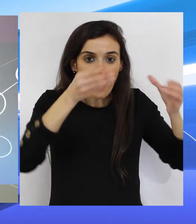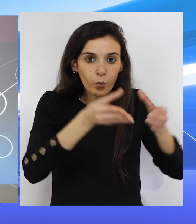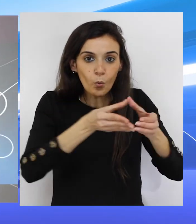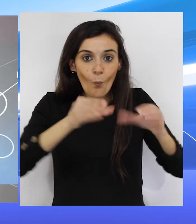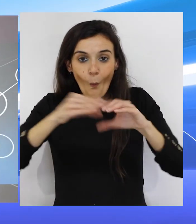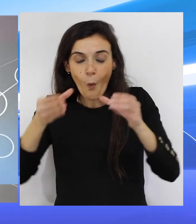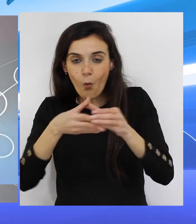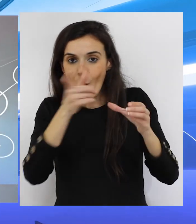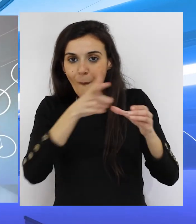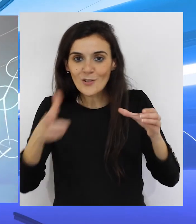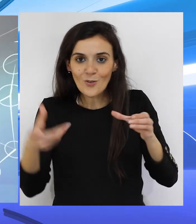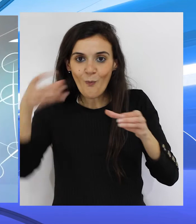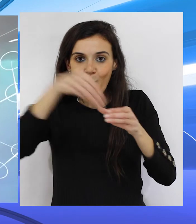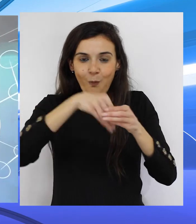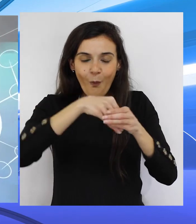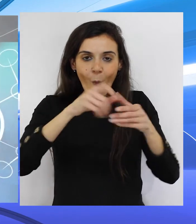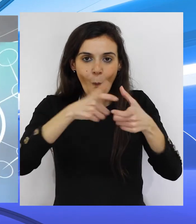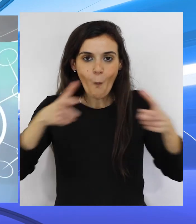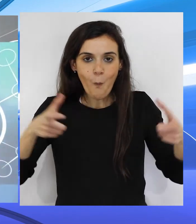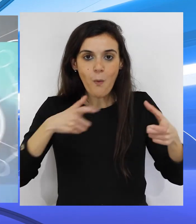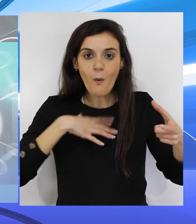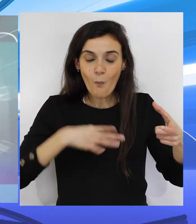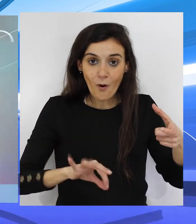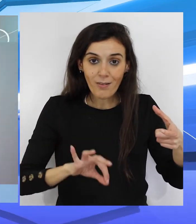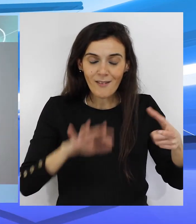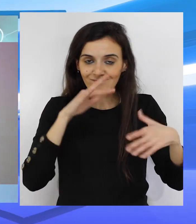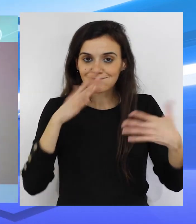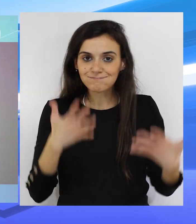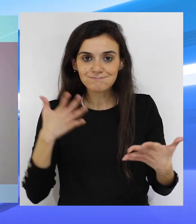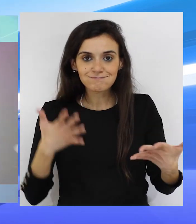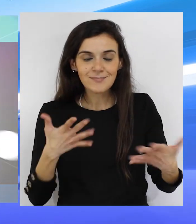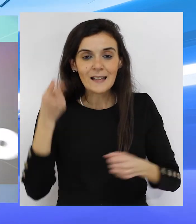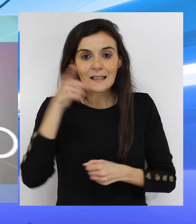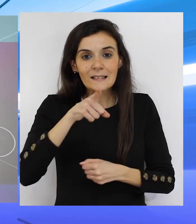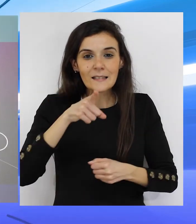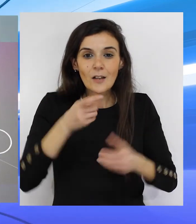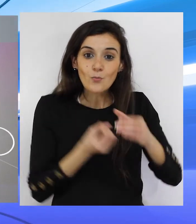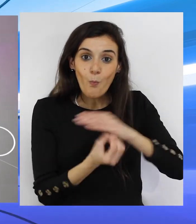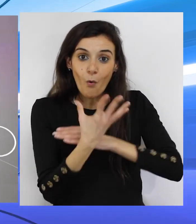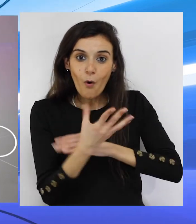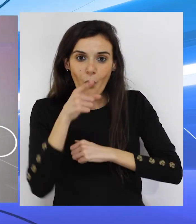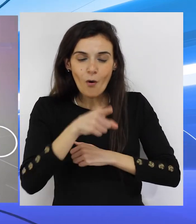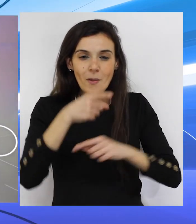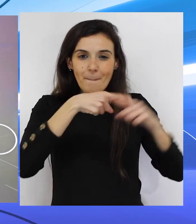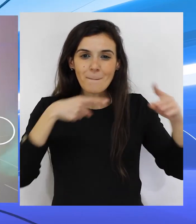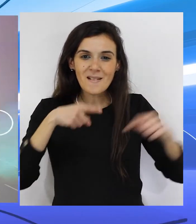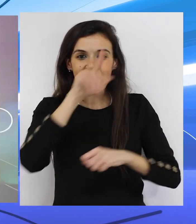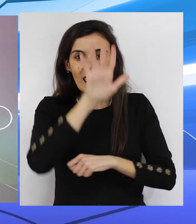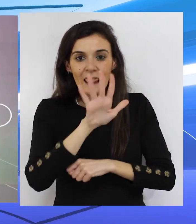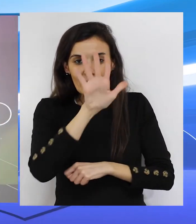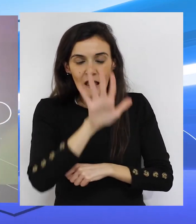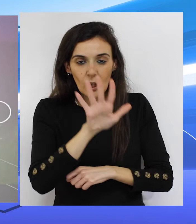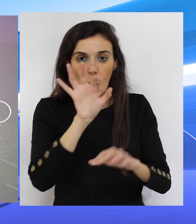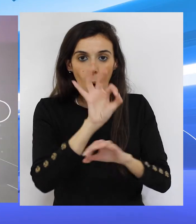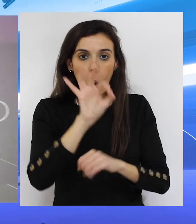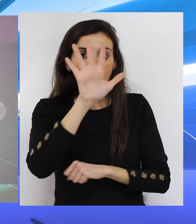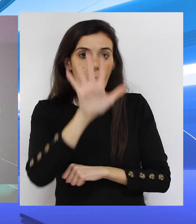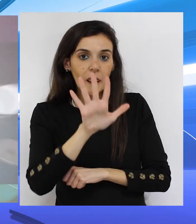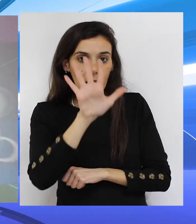agrupación de personas más elevado. En brotes tienen una media de cinco